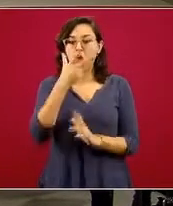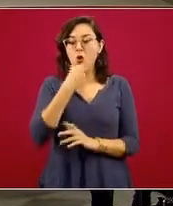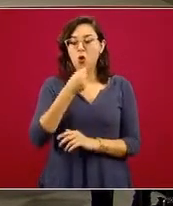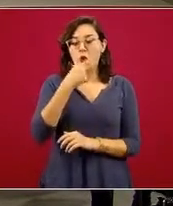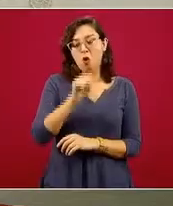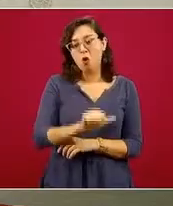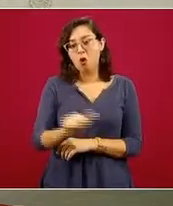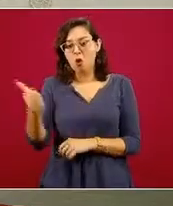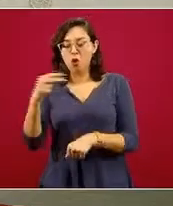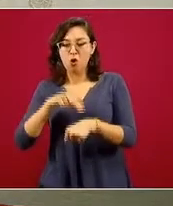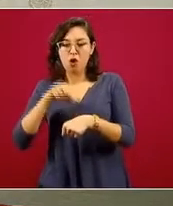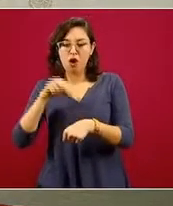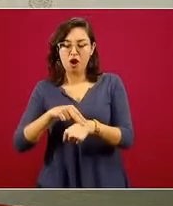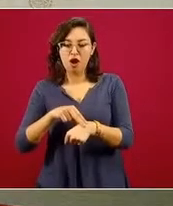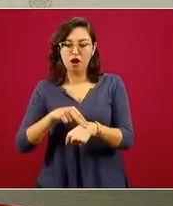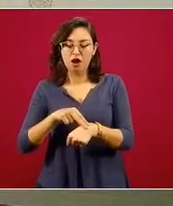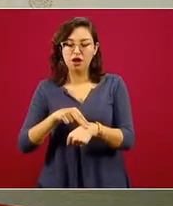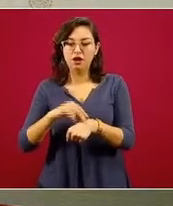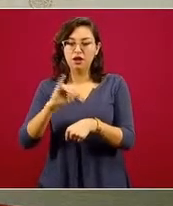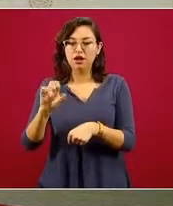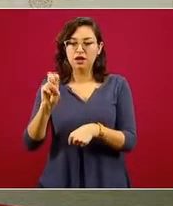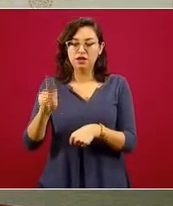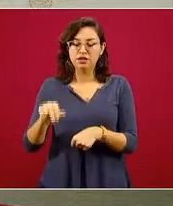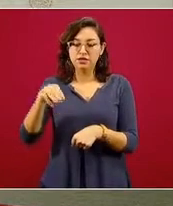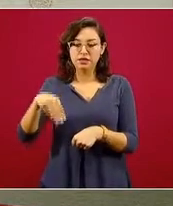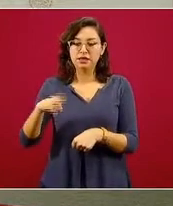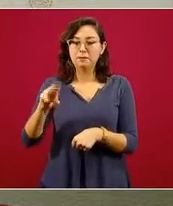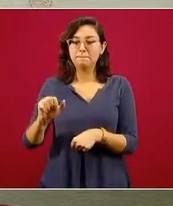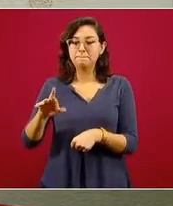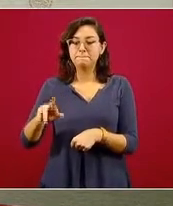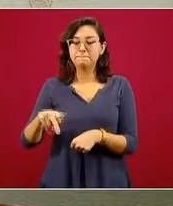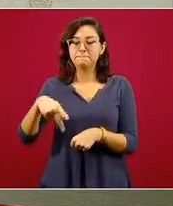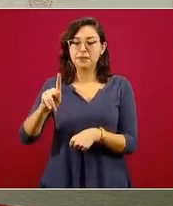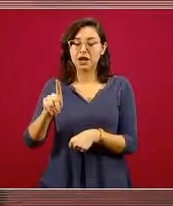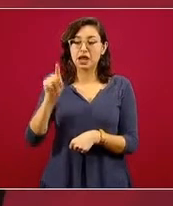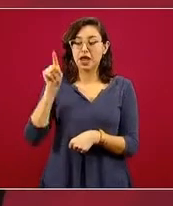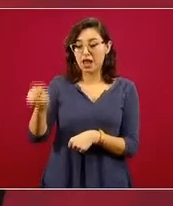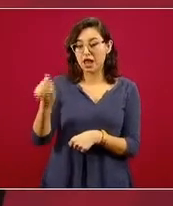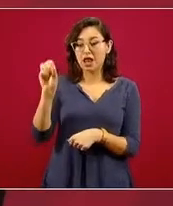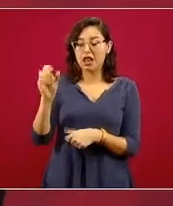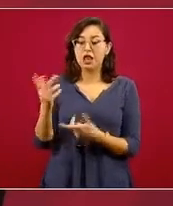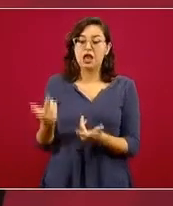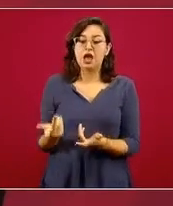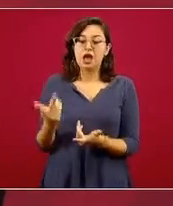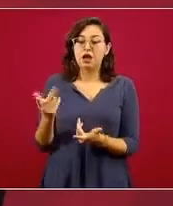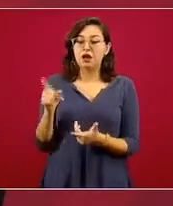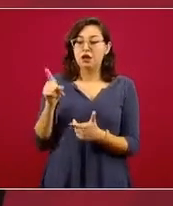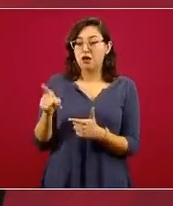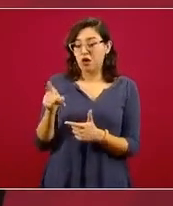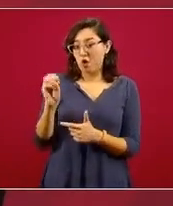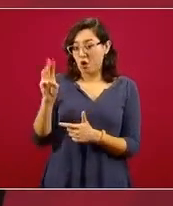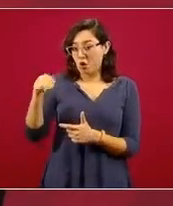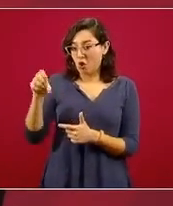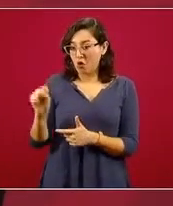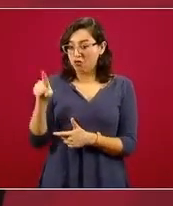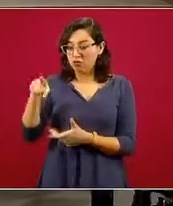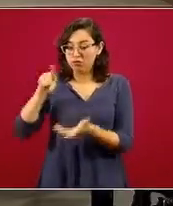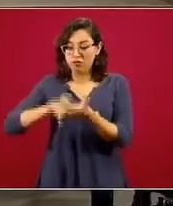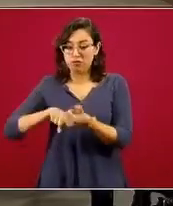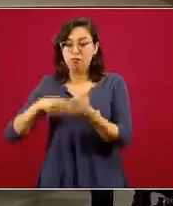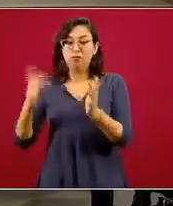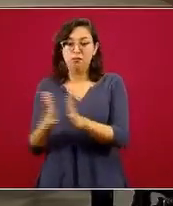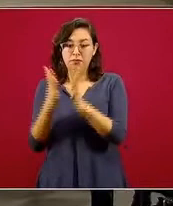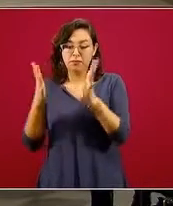Gabastú, quien es el asesor regional de emergencias en salud de la Organización Panamericana de la Salud, Organización Mundial de la Salud.